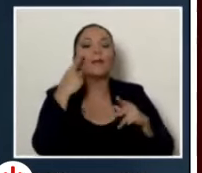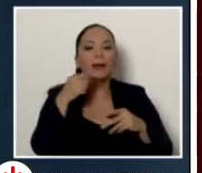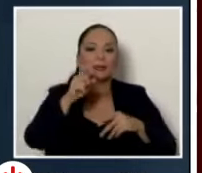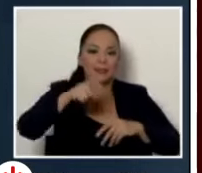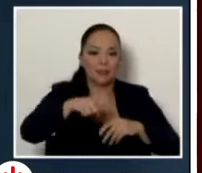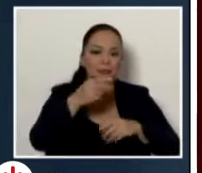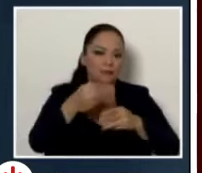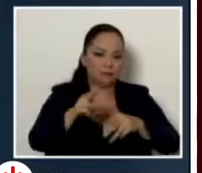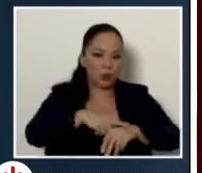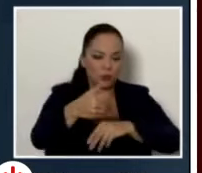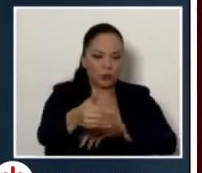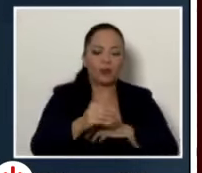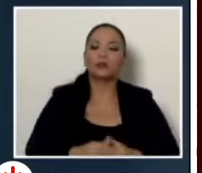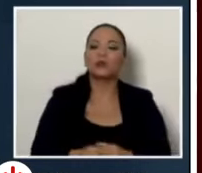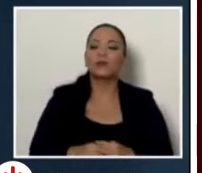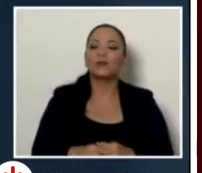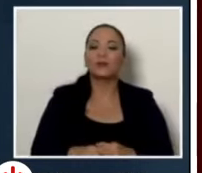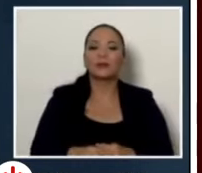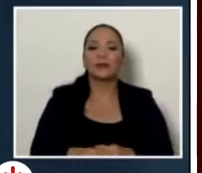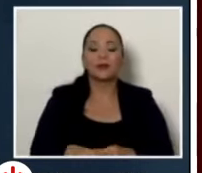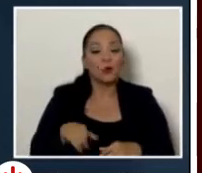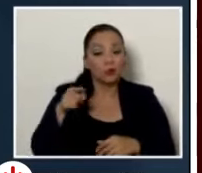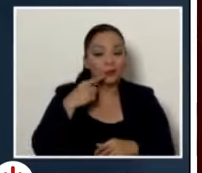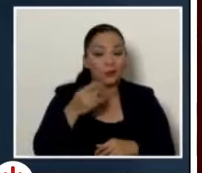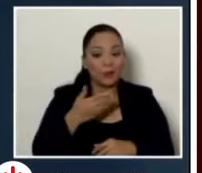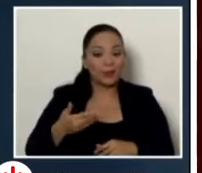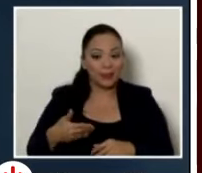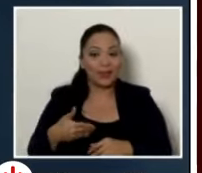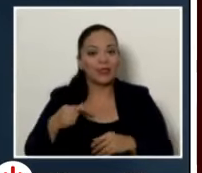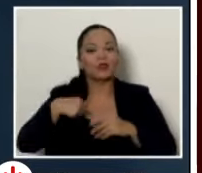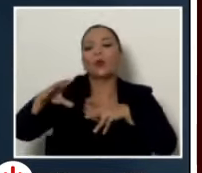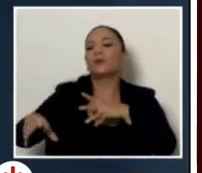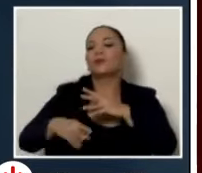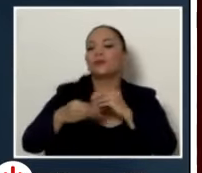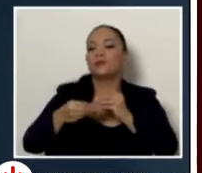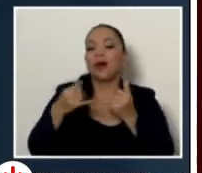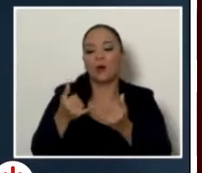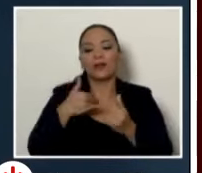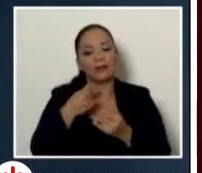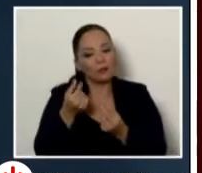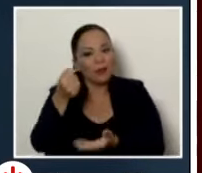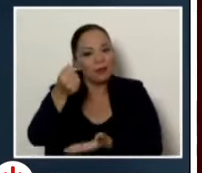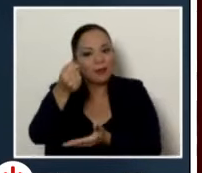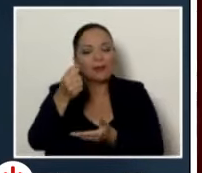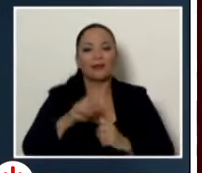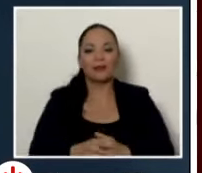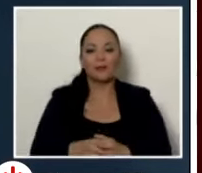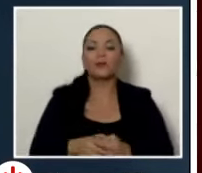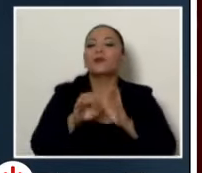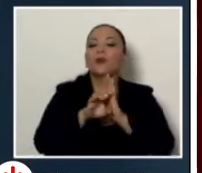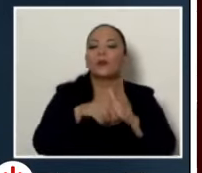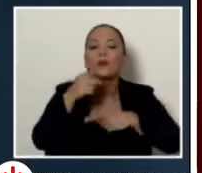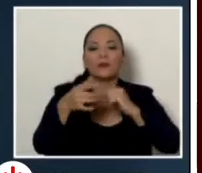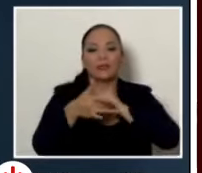Y a eso que usted decía, presidente, yo le quiero abonar el hecho de que podemos contar con capital inmediato, como por ejemplo para despliegues de